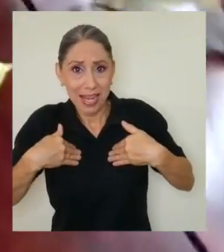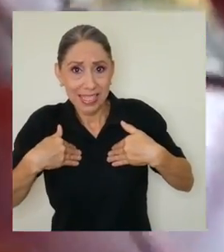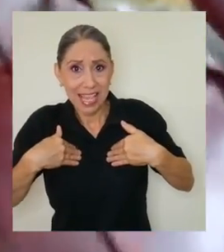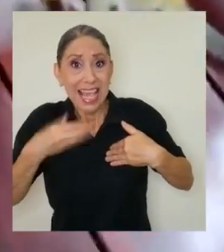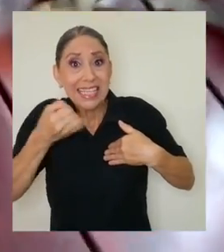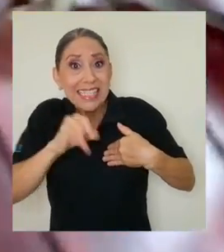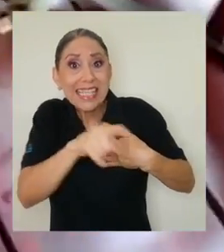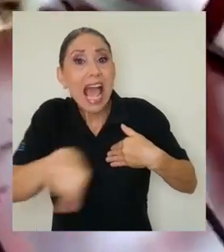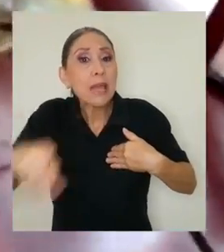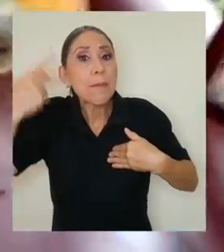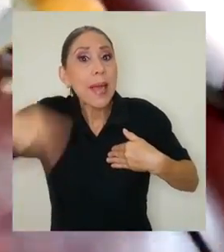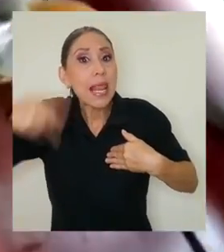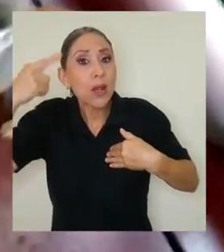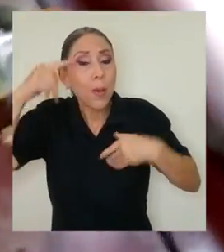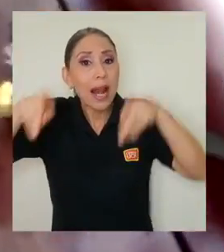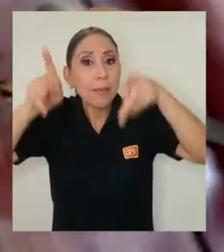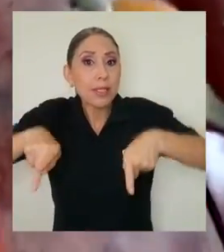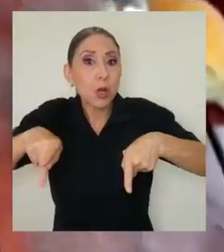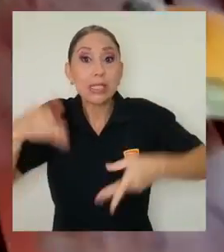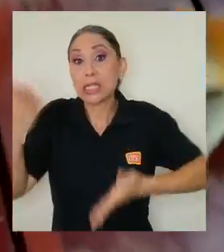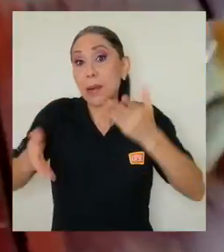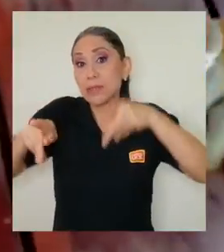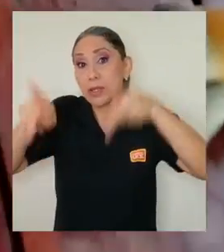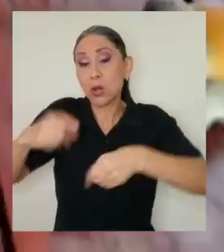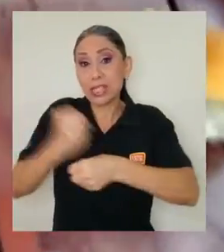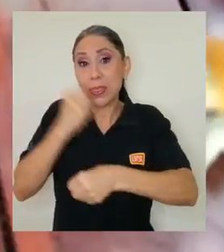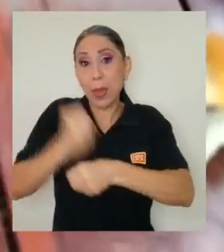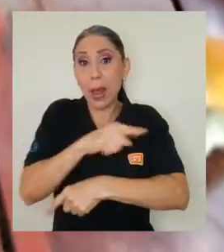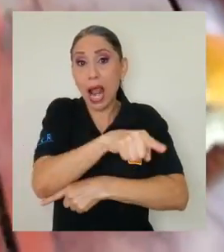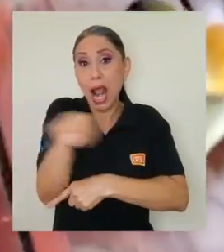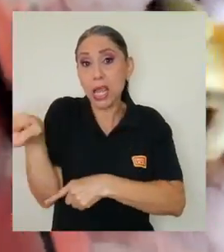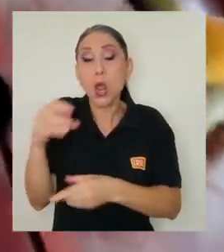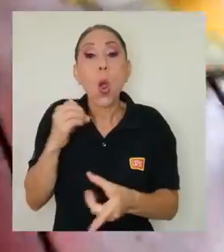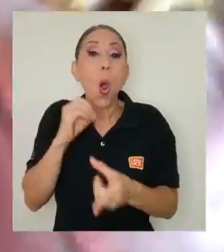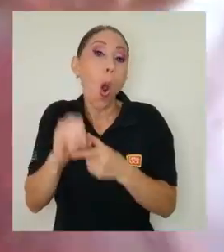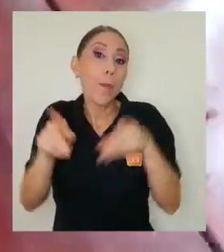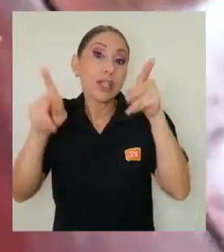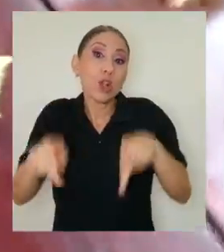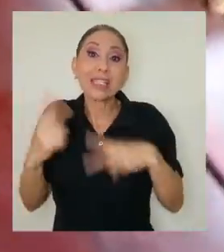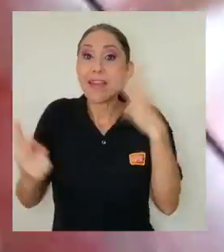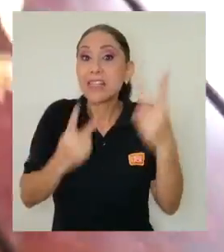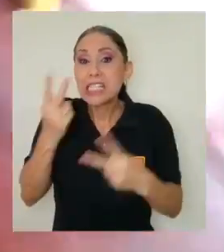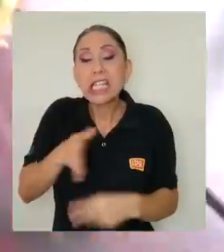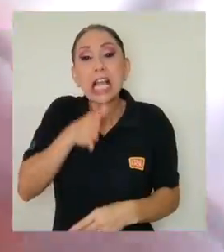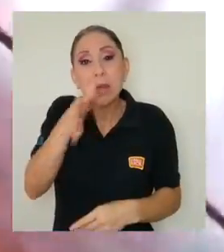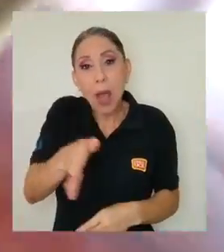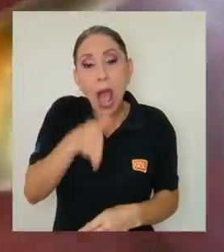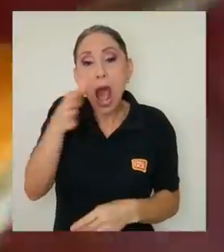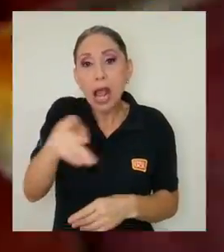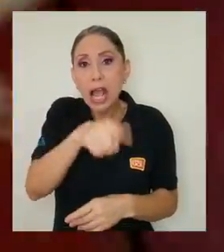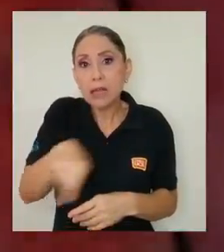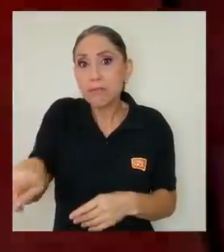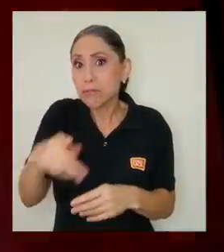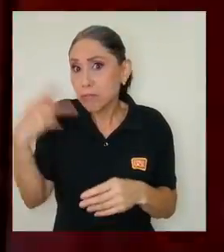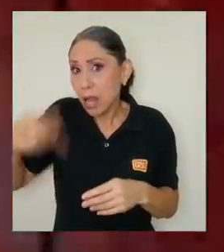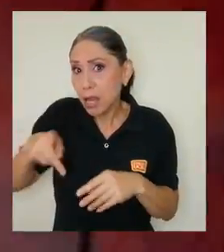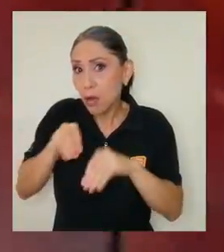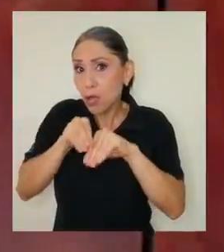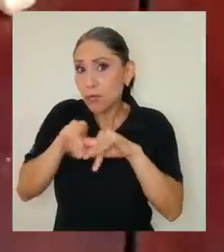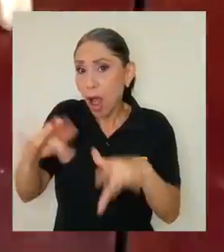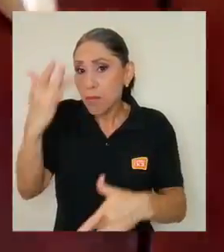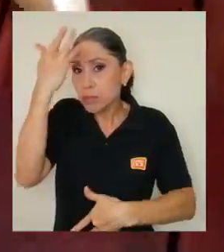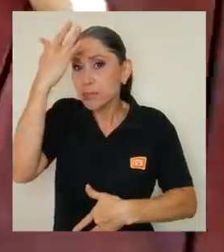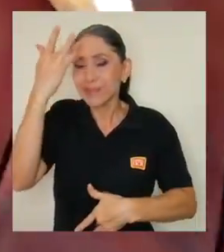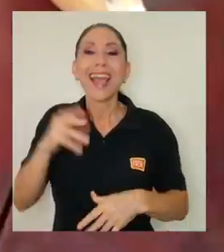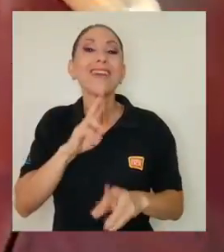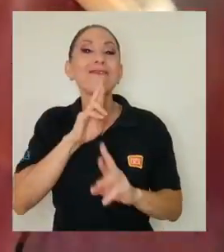que pueden ser los mismos trabajadores o visitantes que estén llegando constantemente. Los resultados